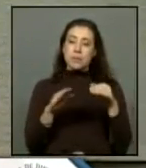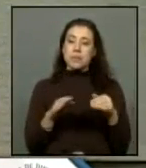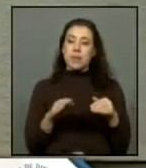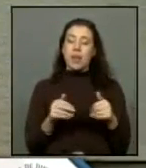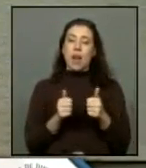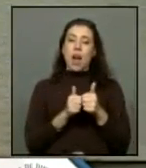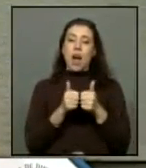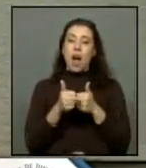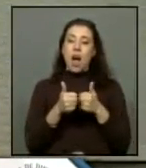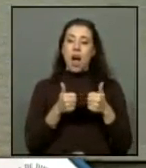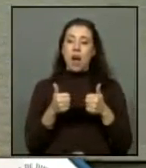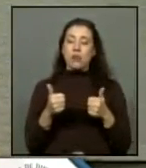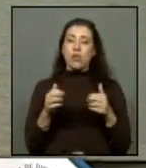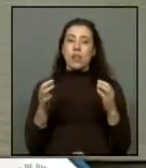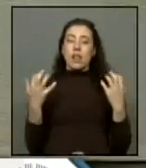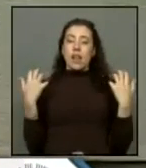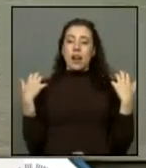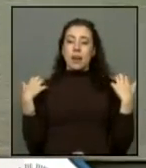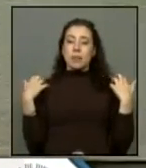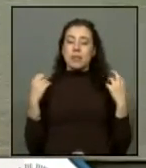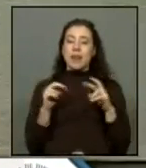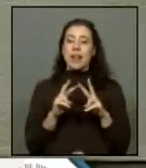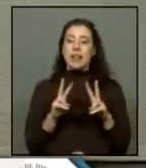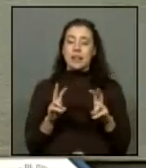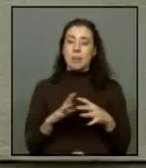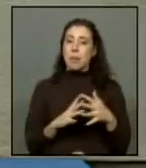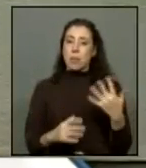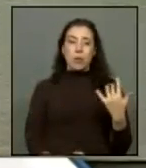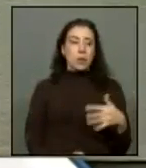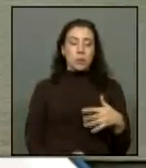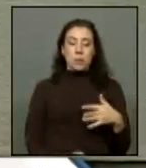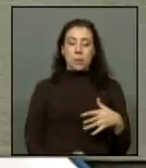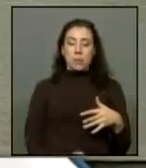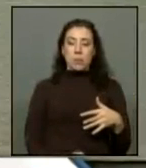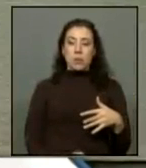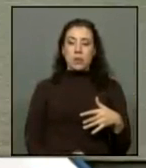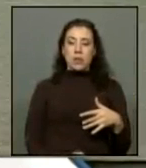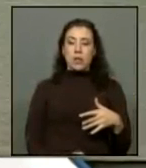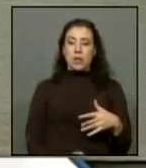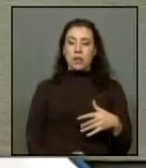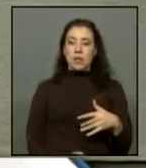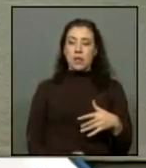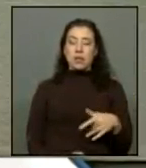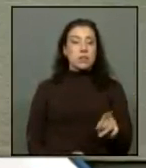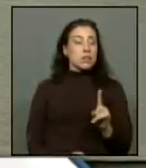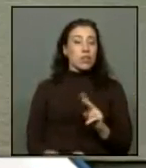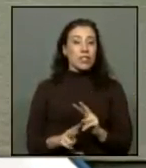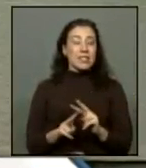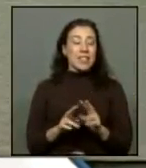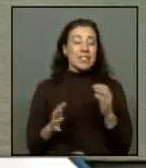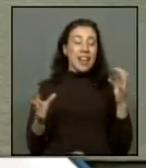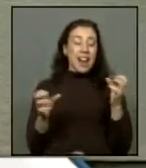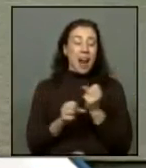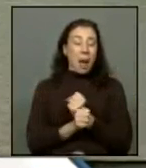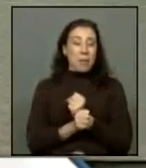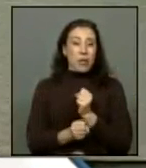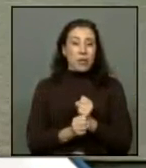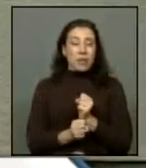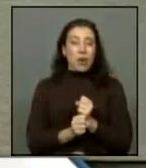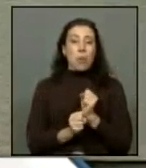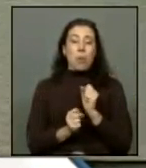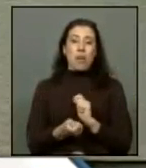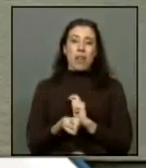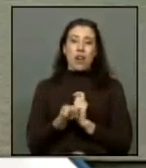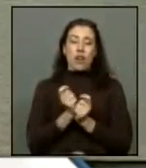a las autoridades responsables sobre un tema de gran relevancia, y frente al cual, si no se actúa con diligencia, puede